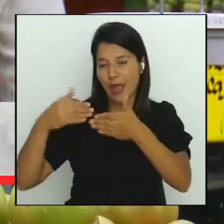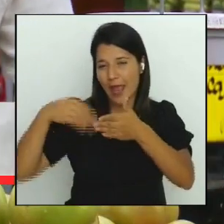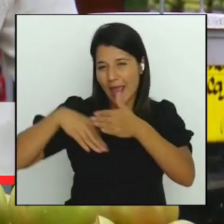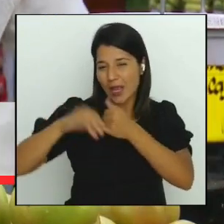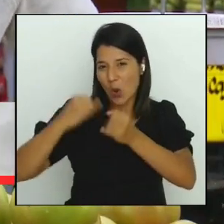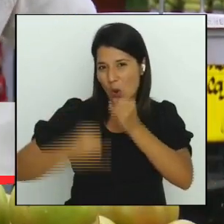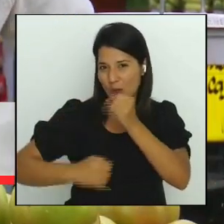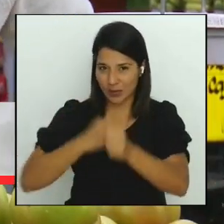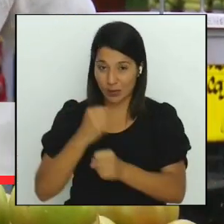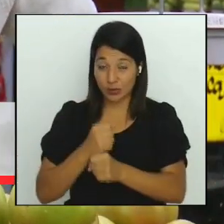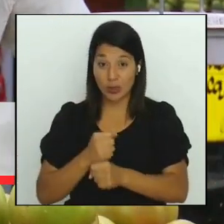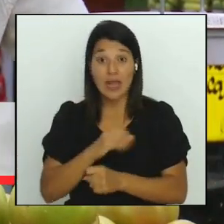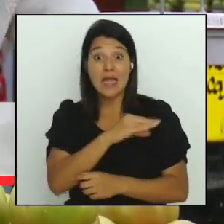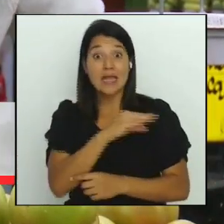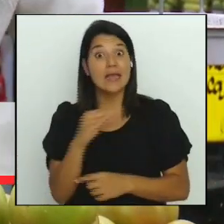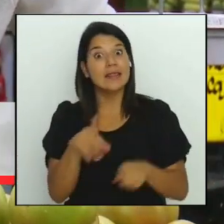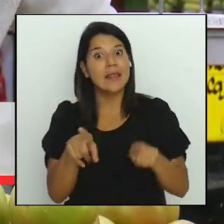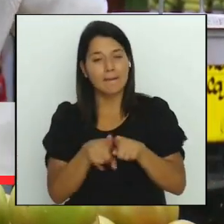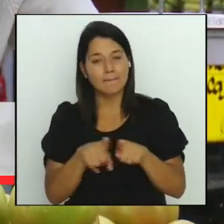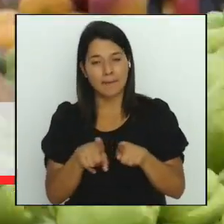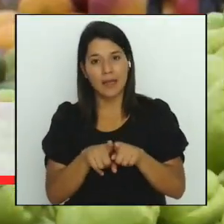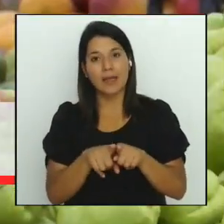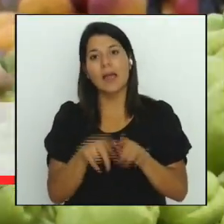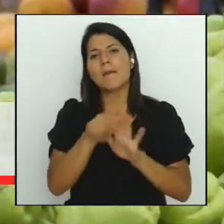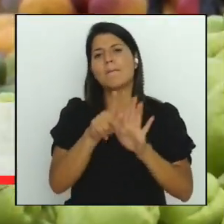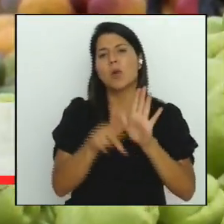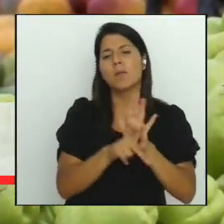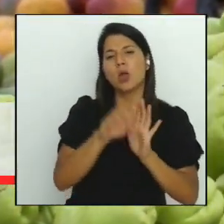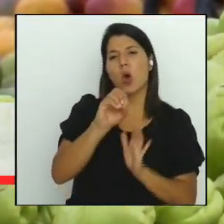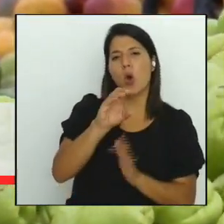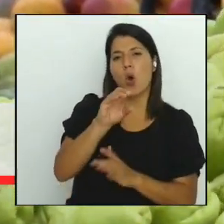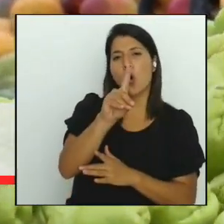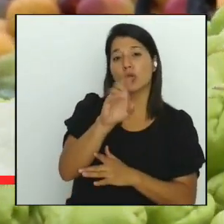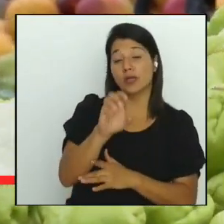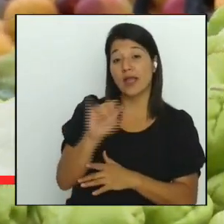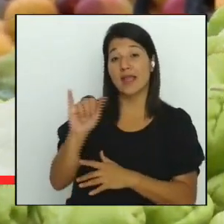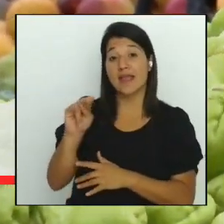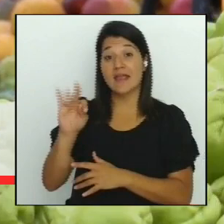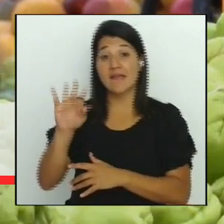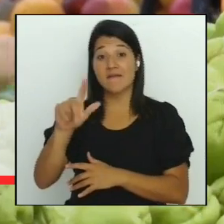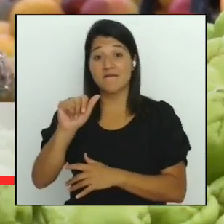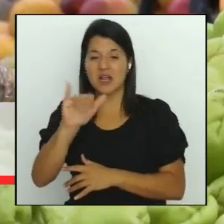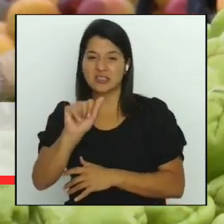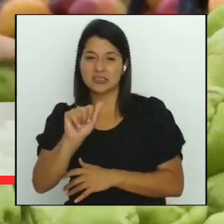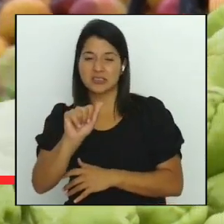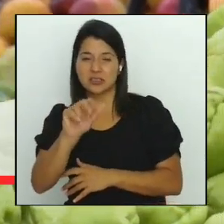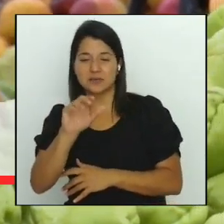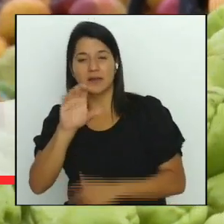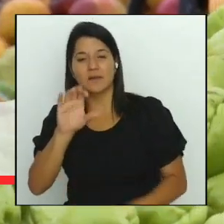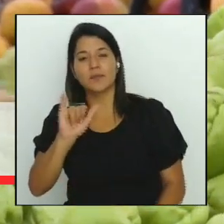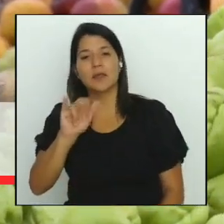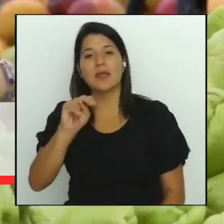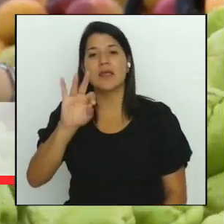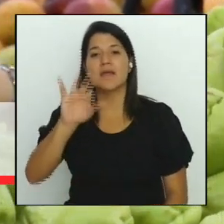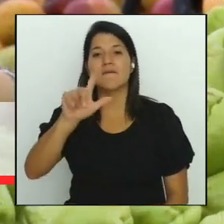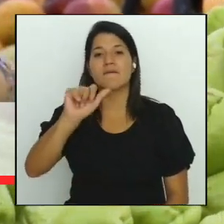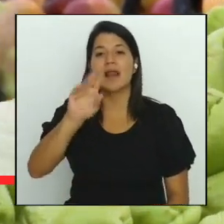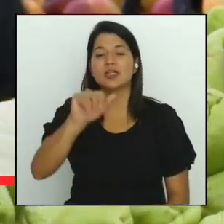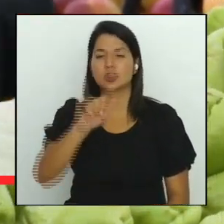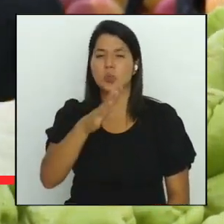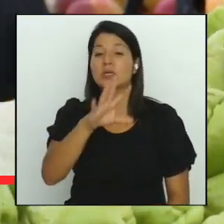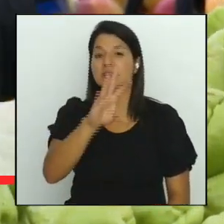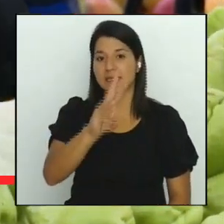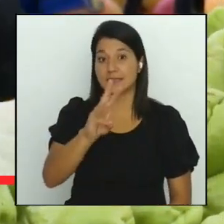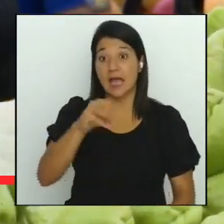promedio de la OCDE la inflación es más del 6 y en la Unión Europea es casi el 6 y en Costa Rica es